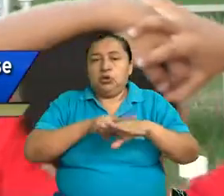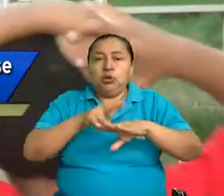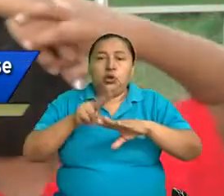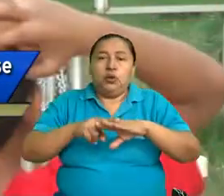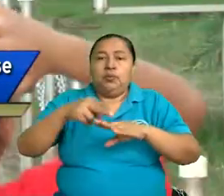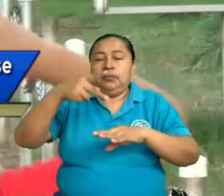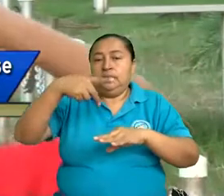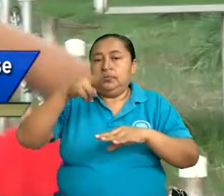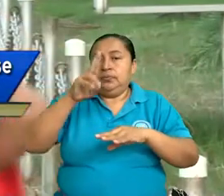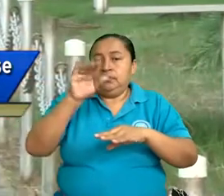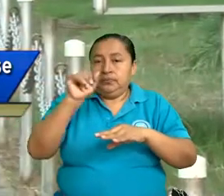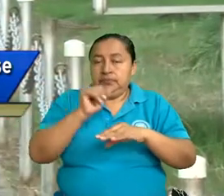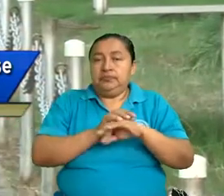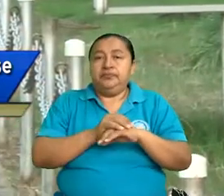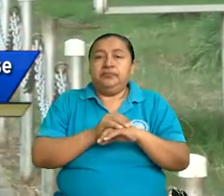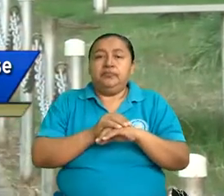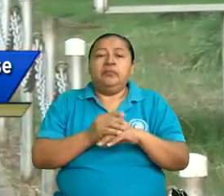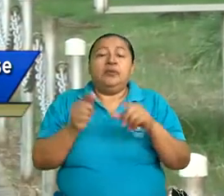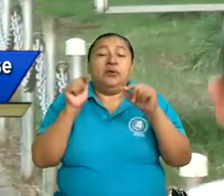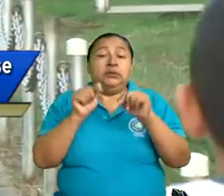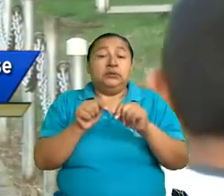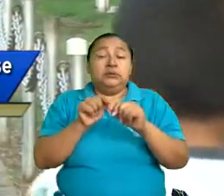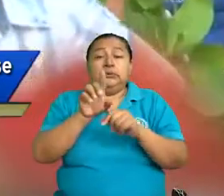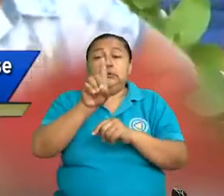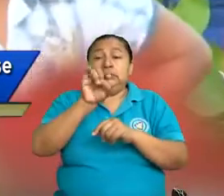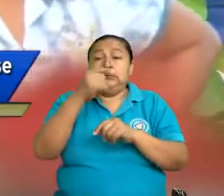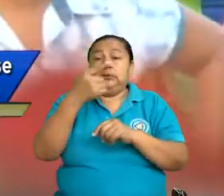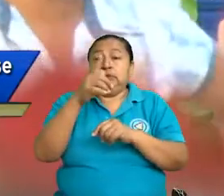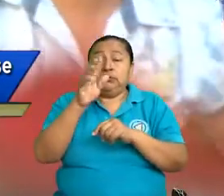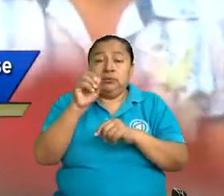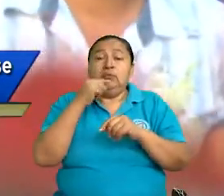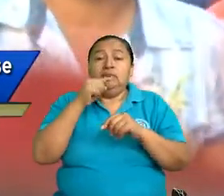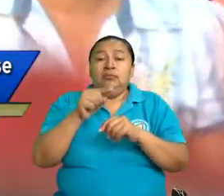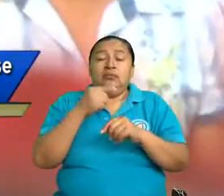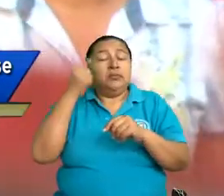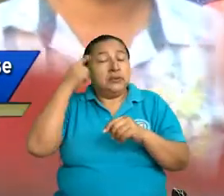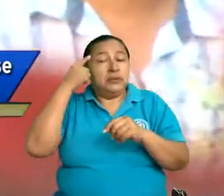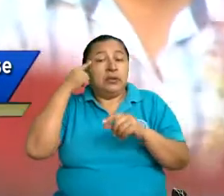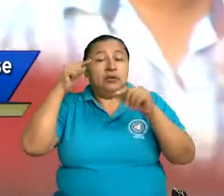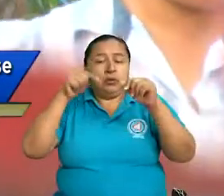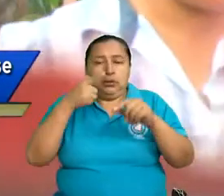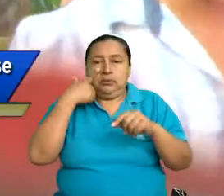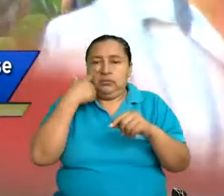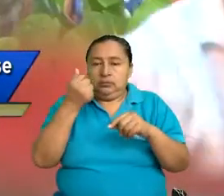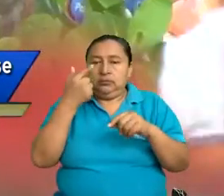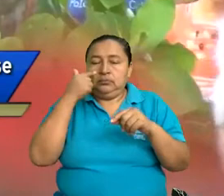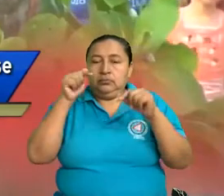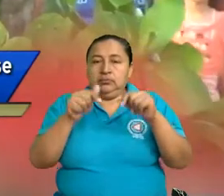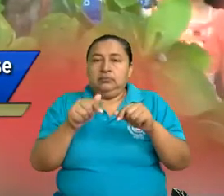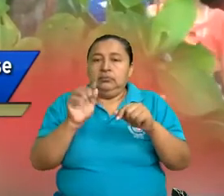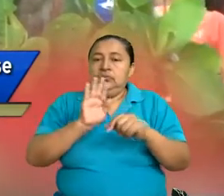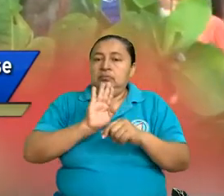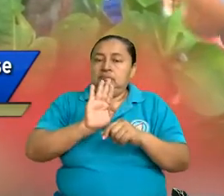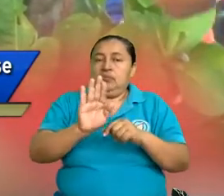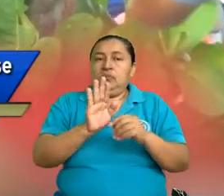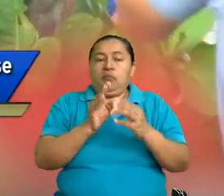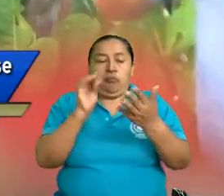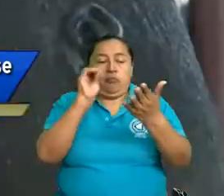jurídicas. Entonces, este digesto considerando que reconoce dentro de su